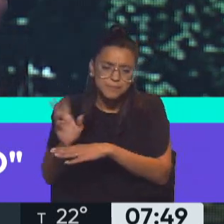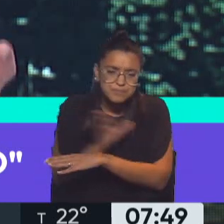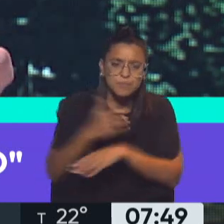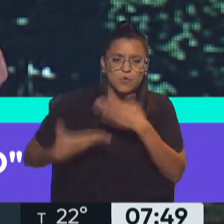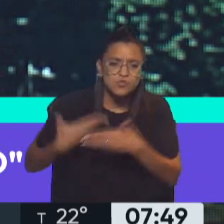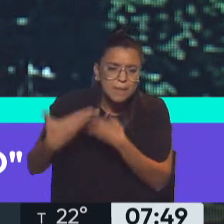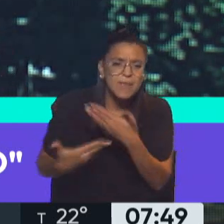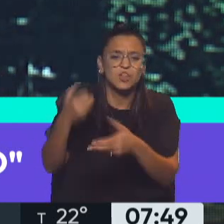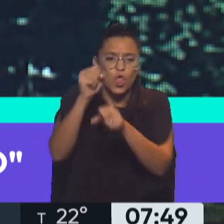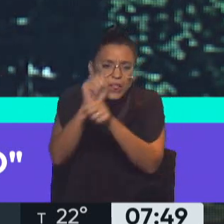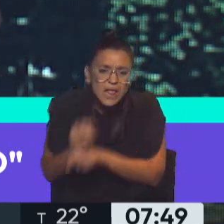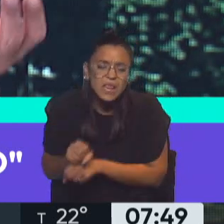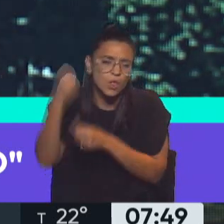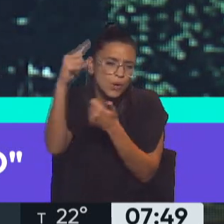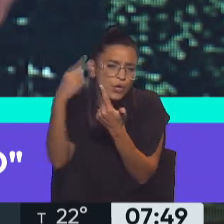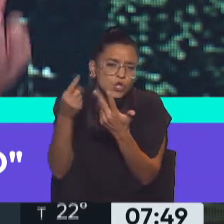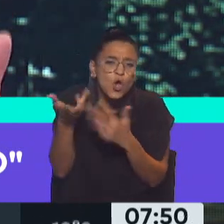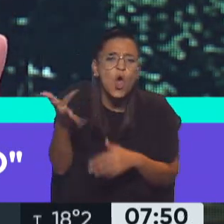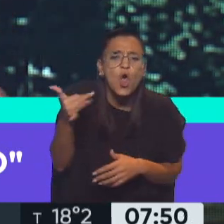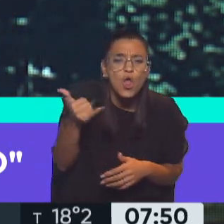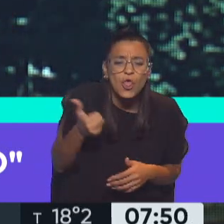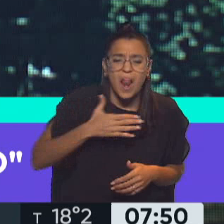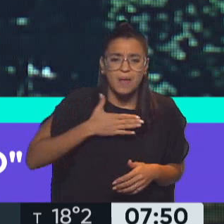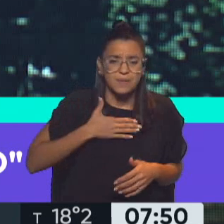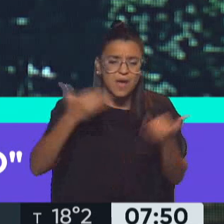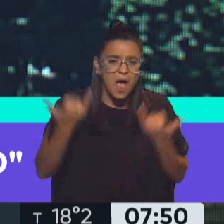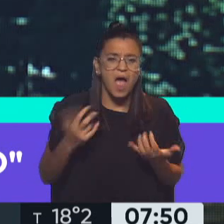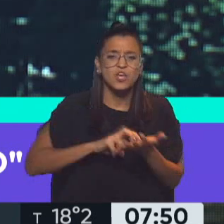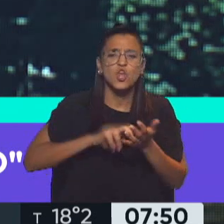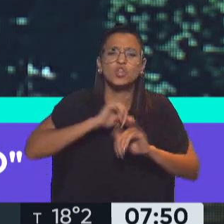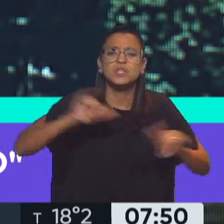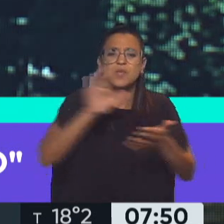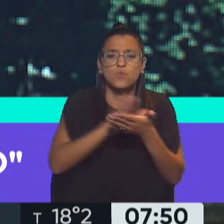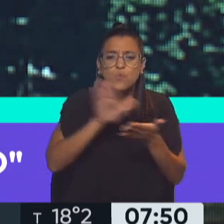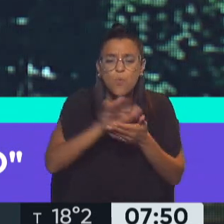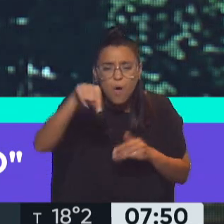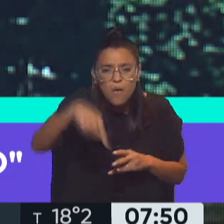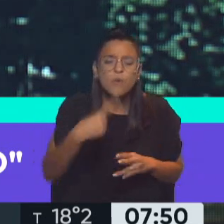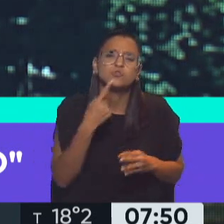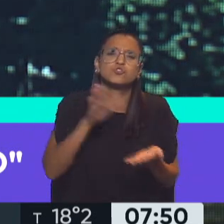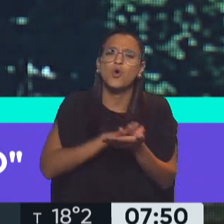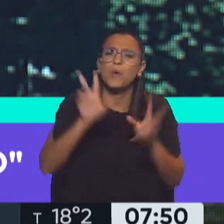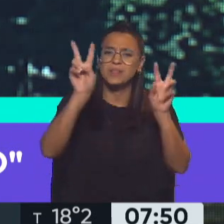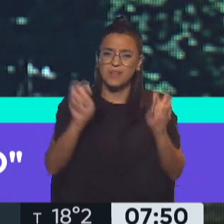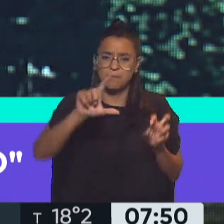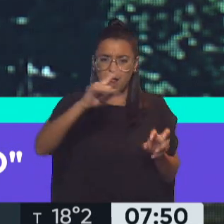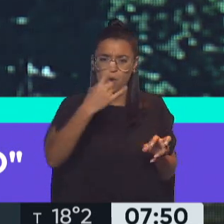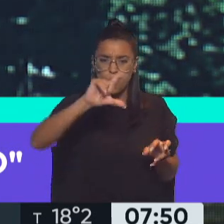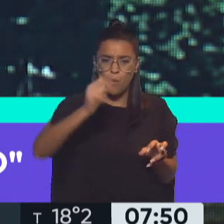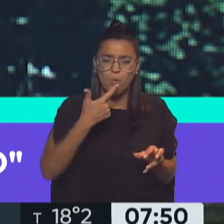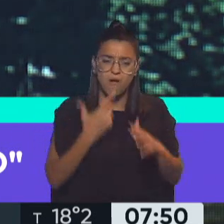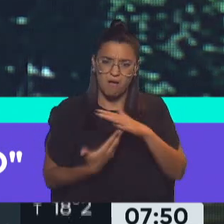detenidos. Es decir, todos los días, lamentablemente, hay una noticia nueva en este hecho de horror que tiene como